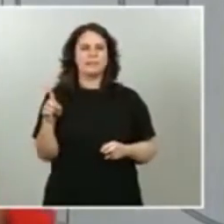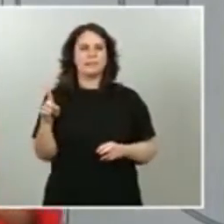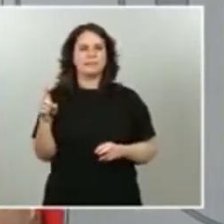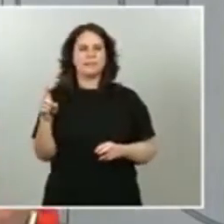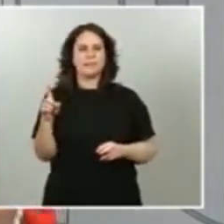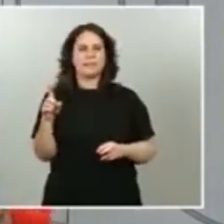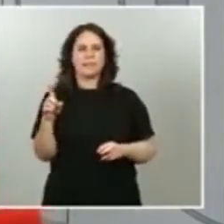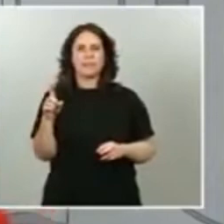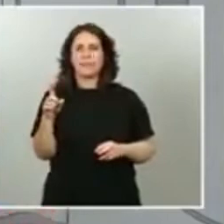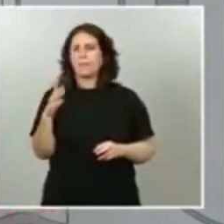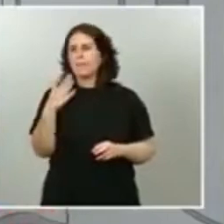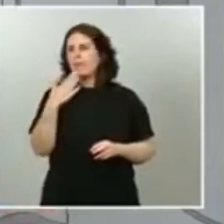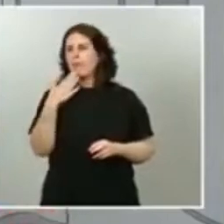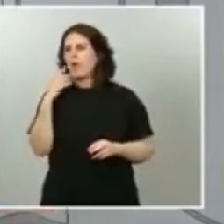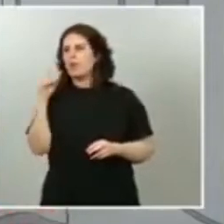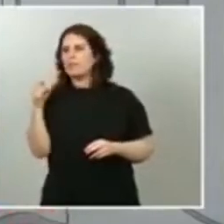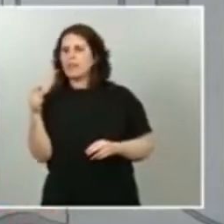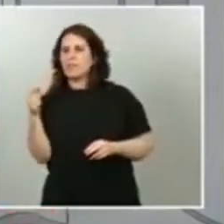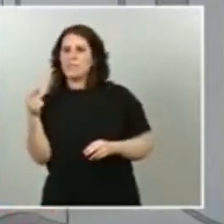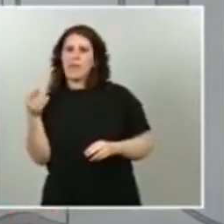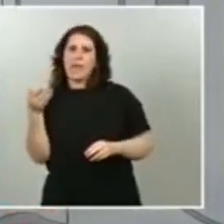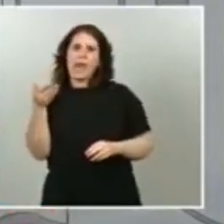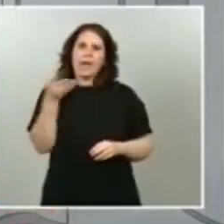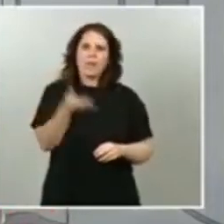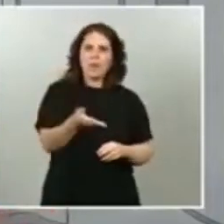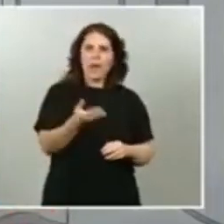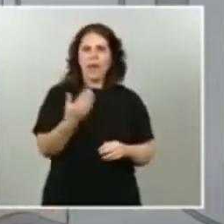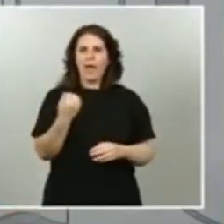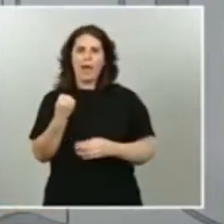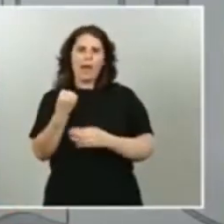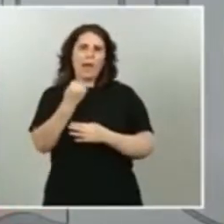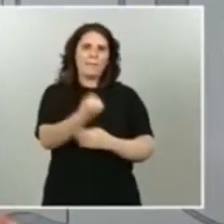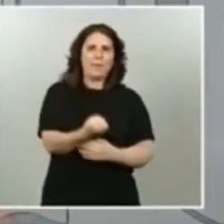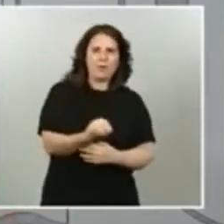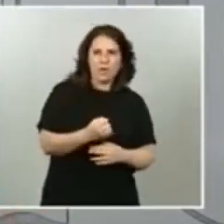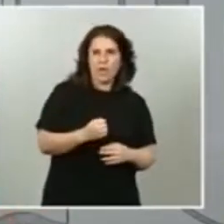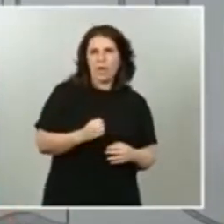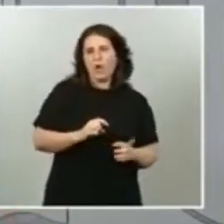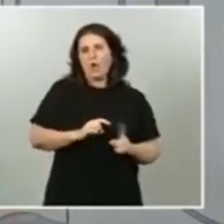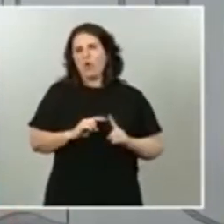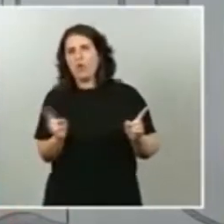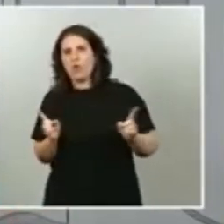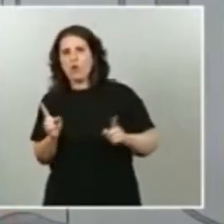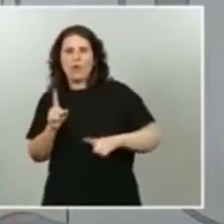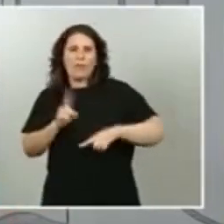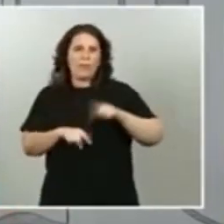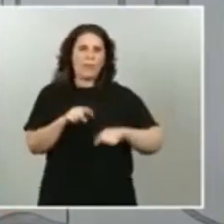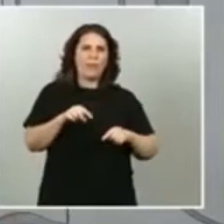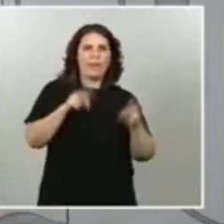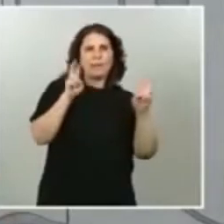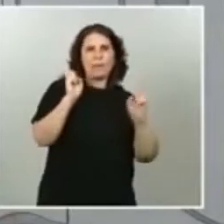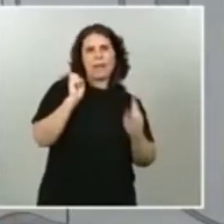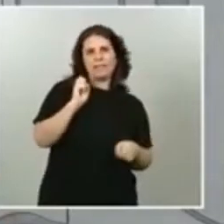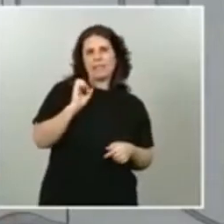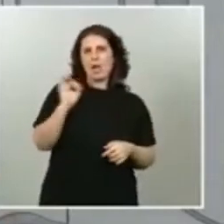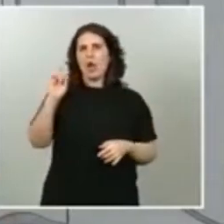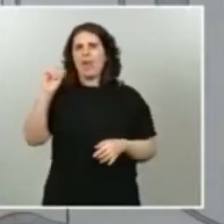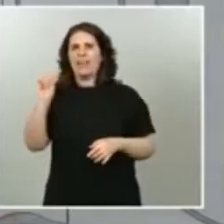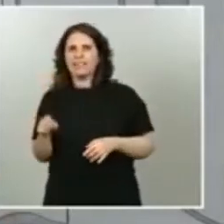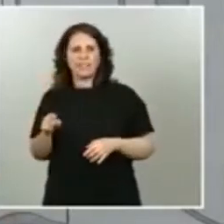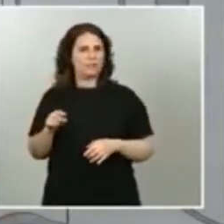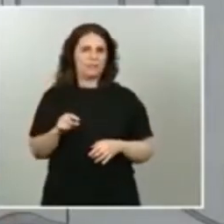contribuye o no contribuye arrima el hombro o no arrima el hombro dependiendo de las cuestiones sino que creo que el Partido Popular tiene